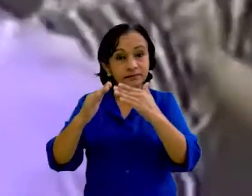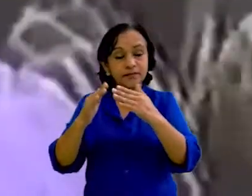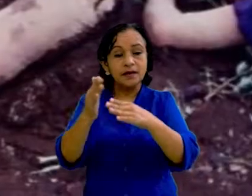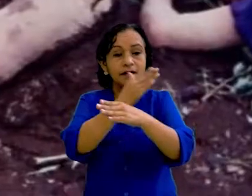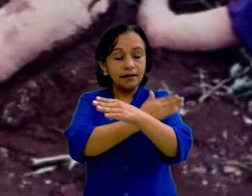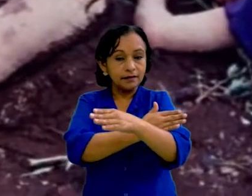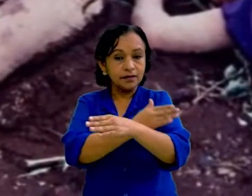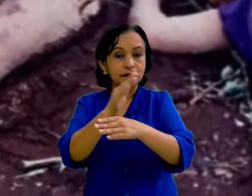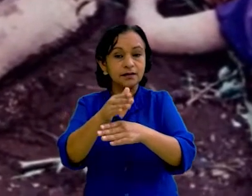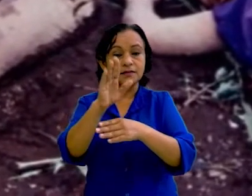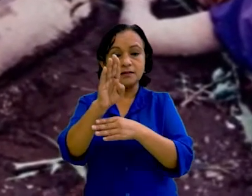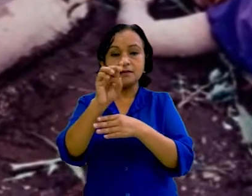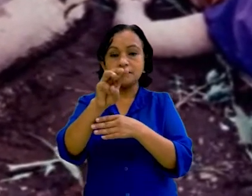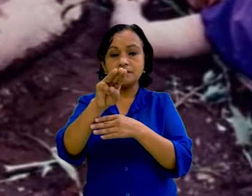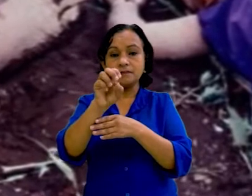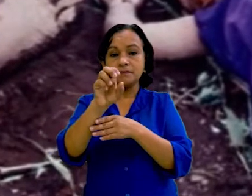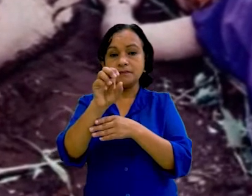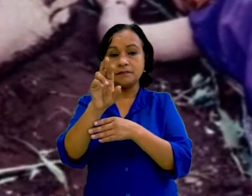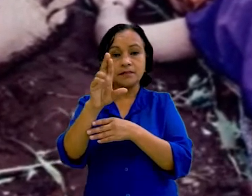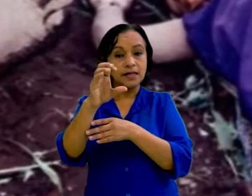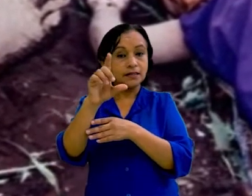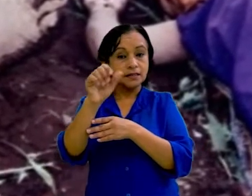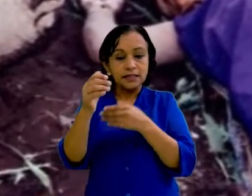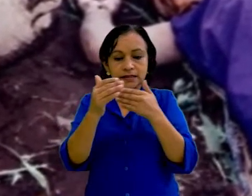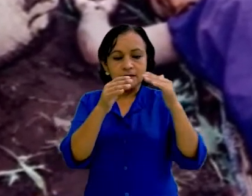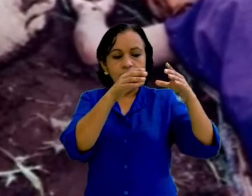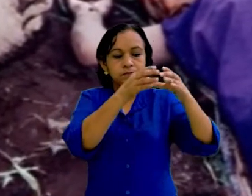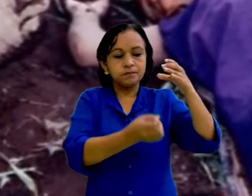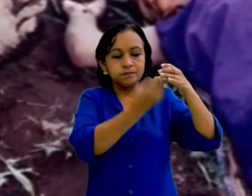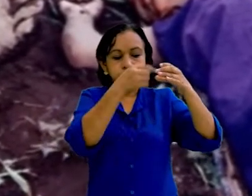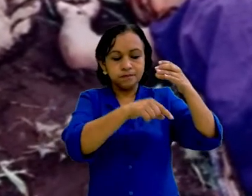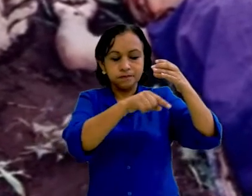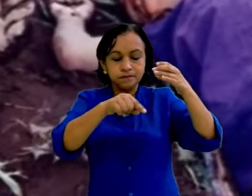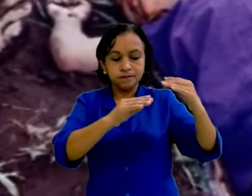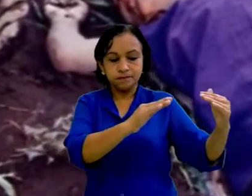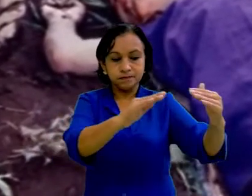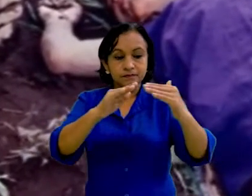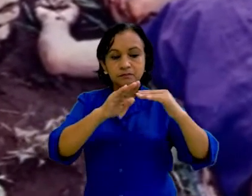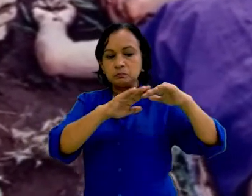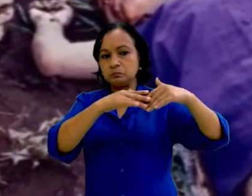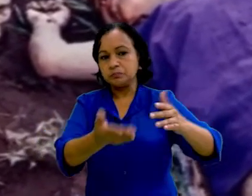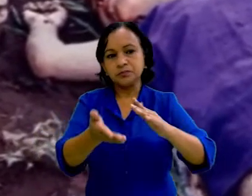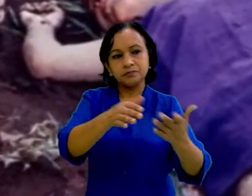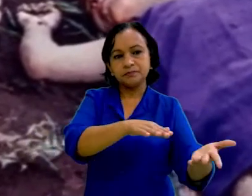antes llamada Las Parcelas, ubicadas ambas al pie del volcán Casita, en Pozoltega.